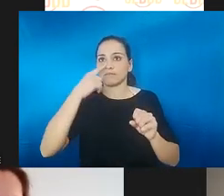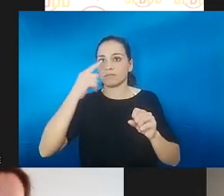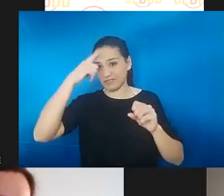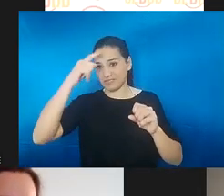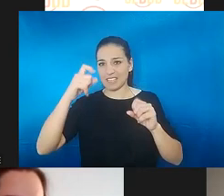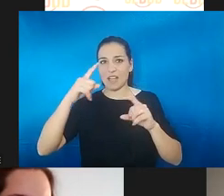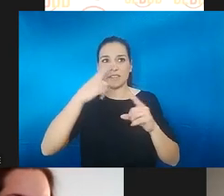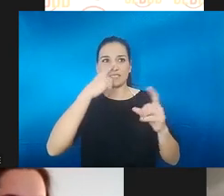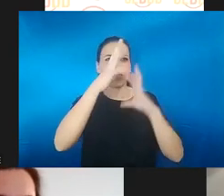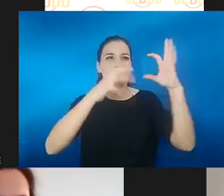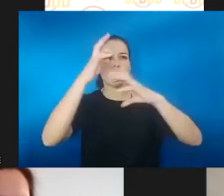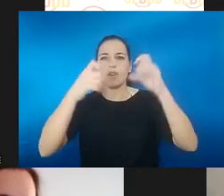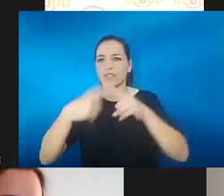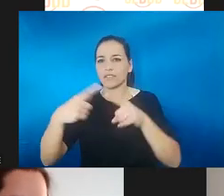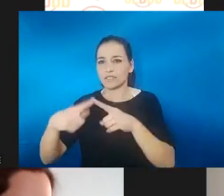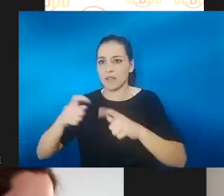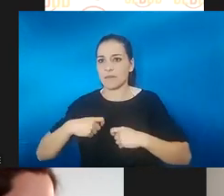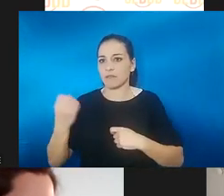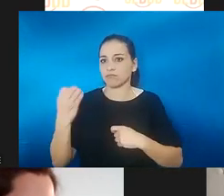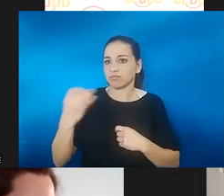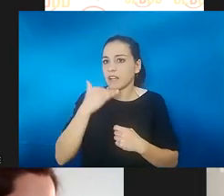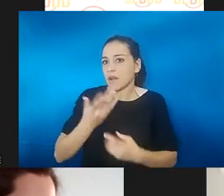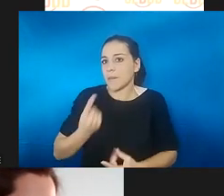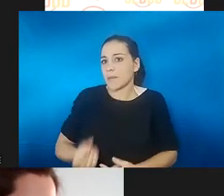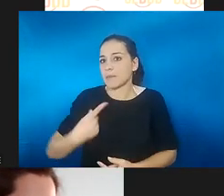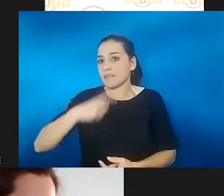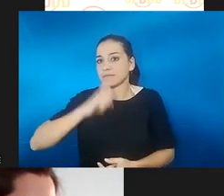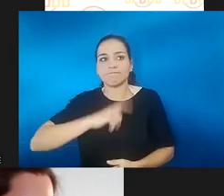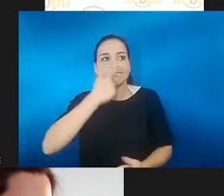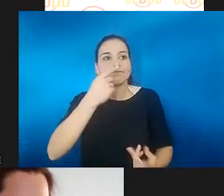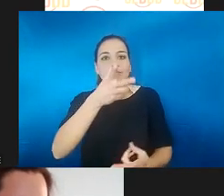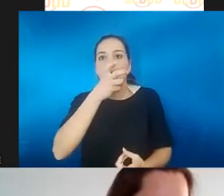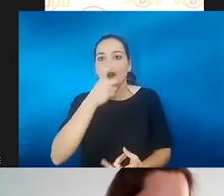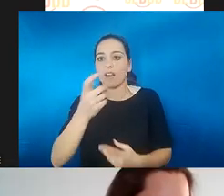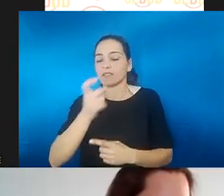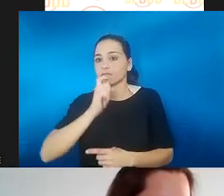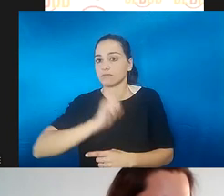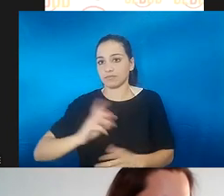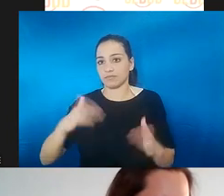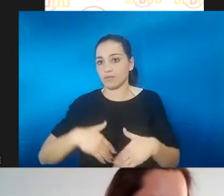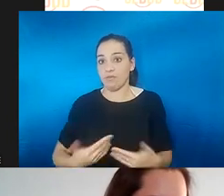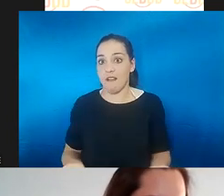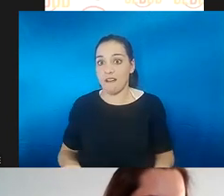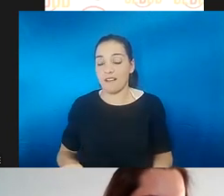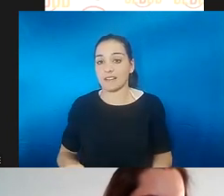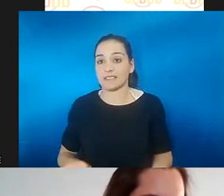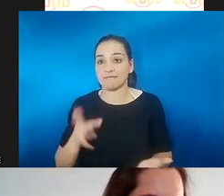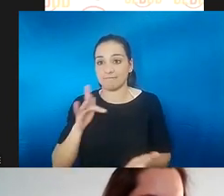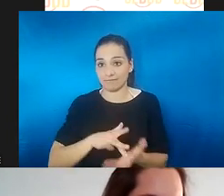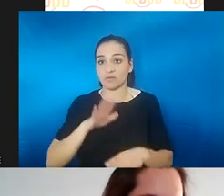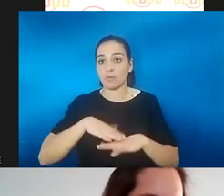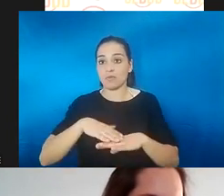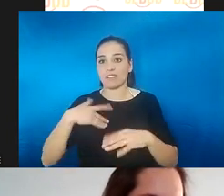monóxido, detectores de otro tipo. Que, por ejemplo, en mi caso, en el de muchos, sí que nos ha hecho falta. Y hemos tenido accidentes que podrían haber sido